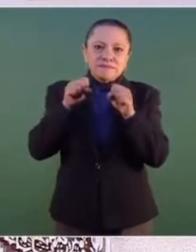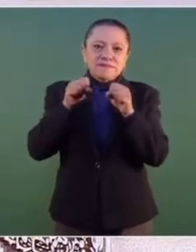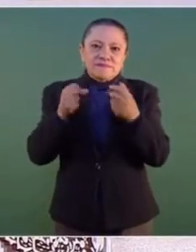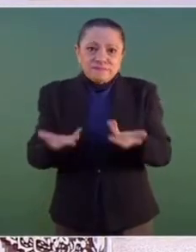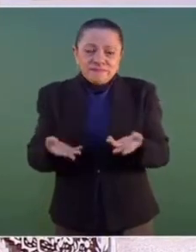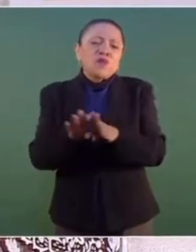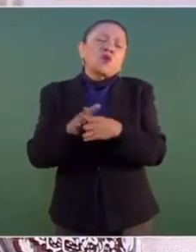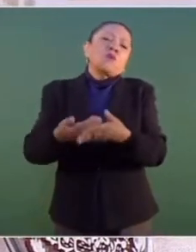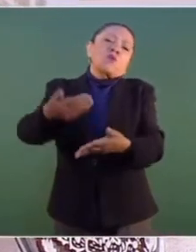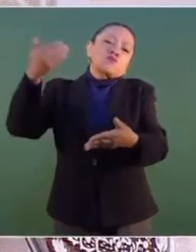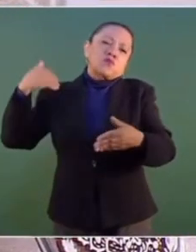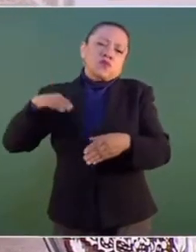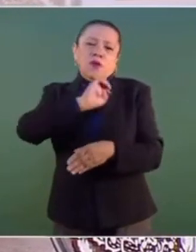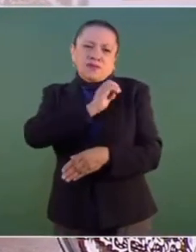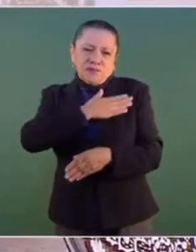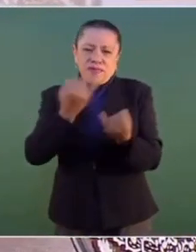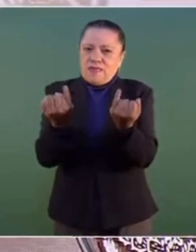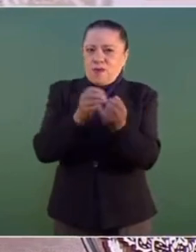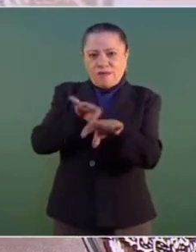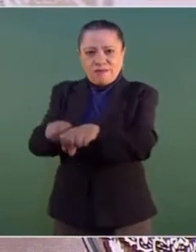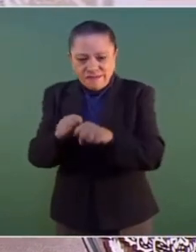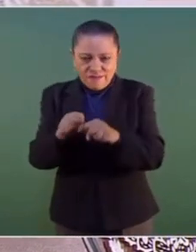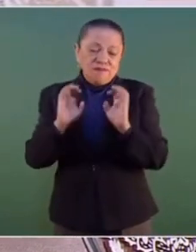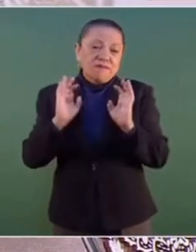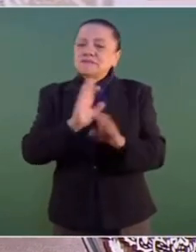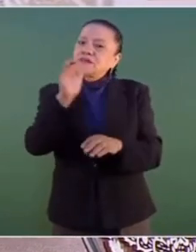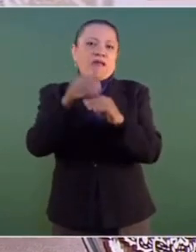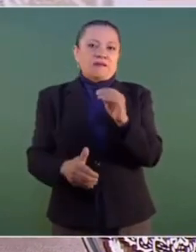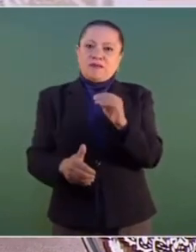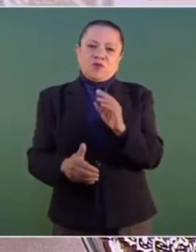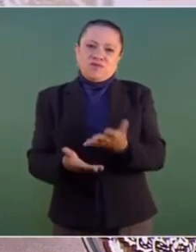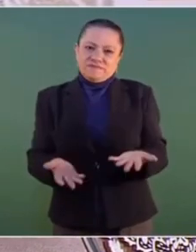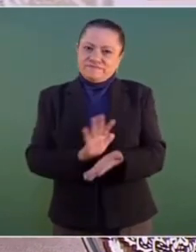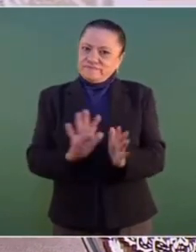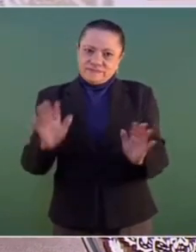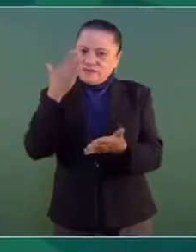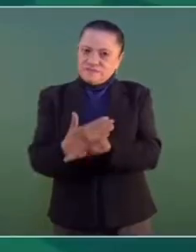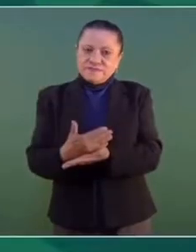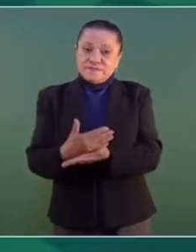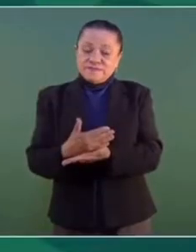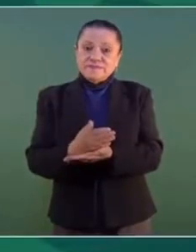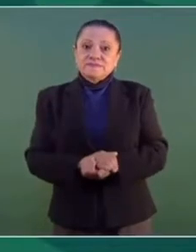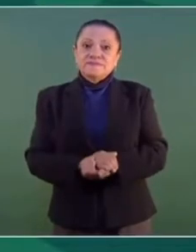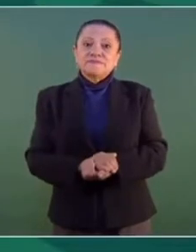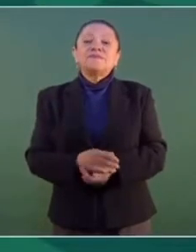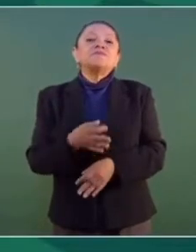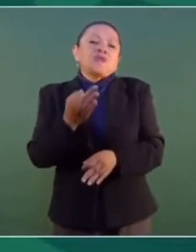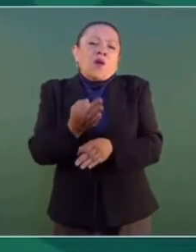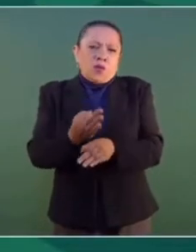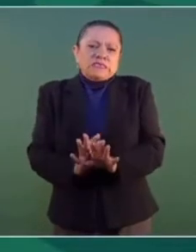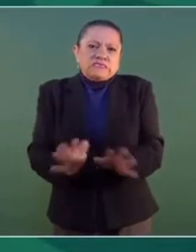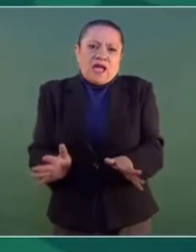en época colonial. Todo eso ya se terminó y estábamos